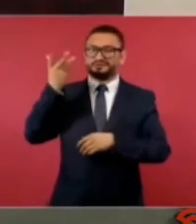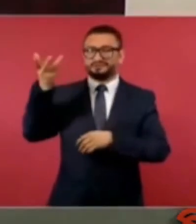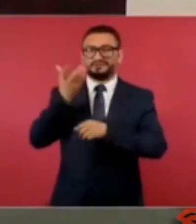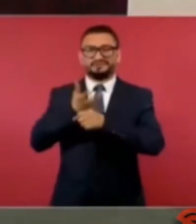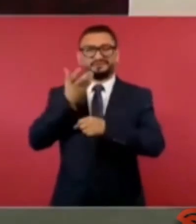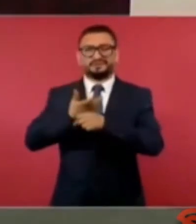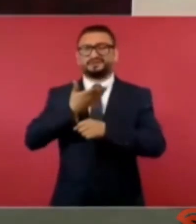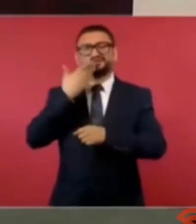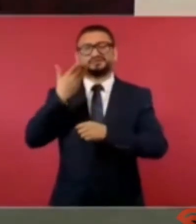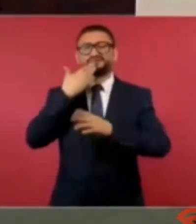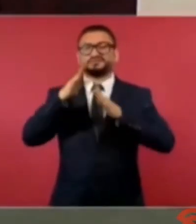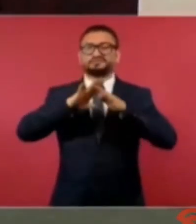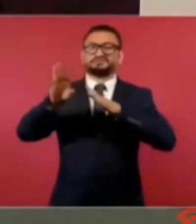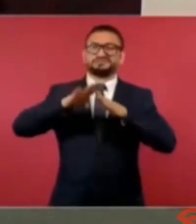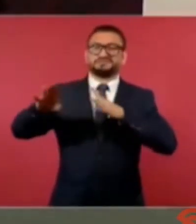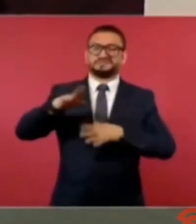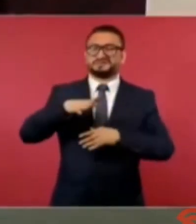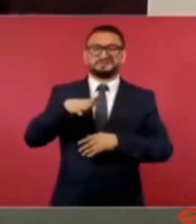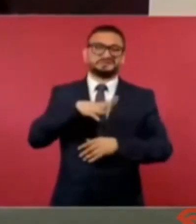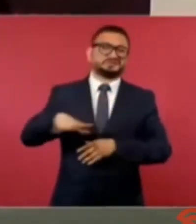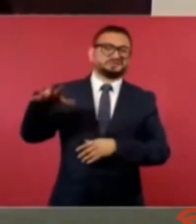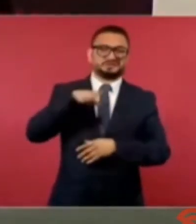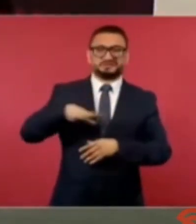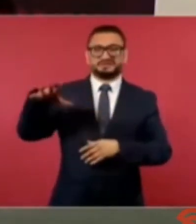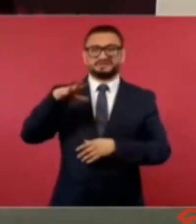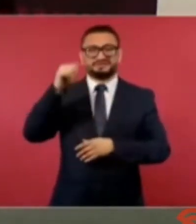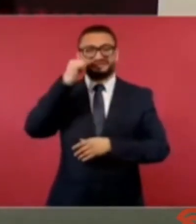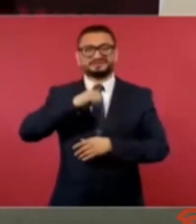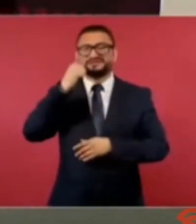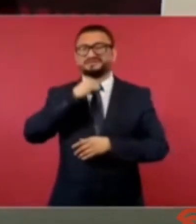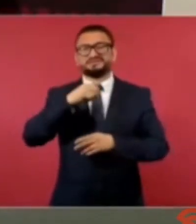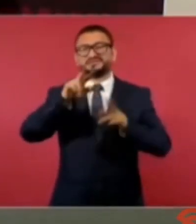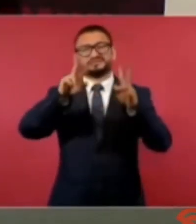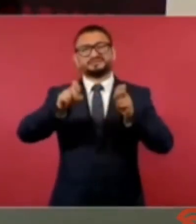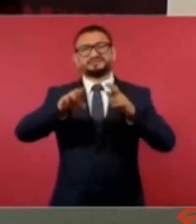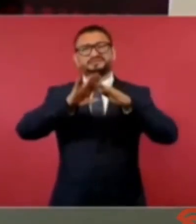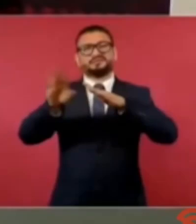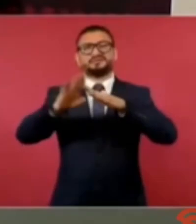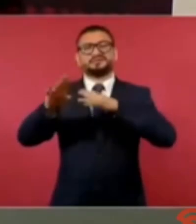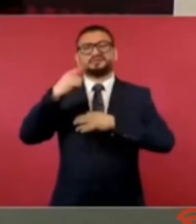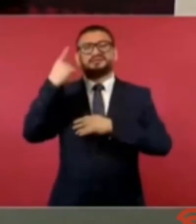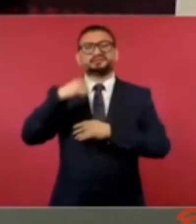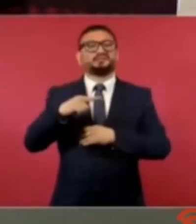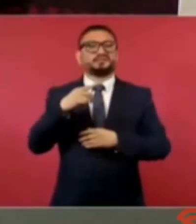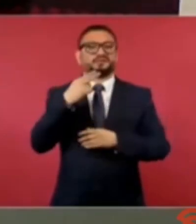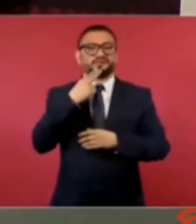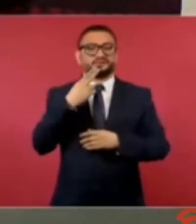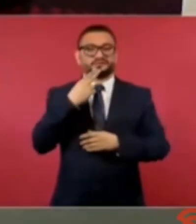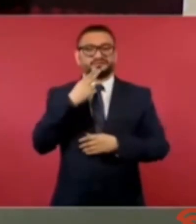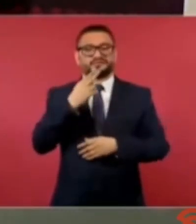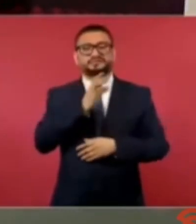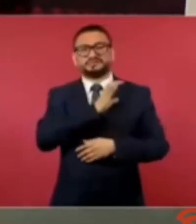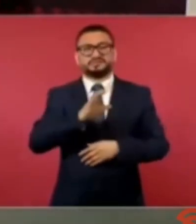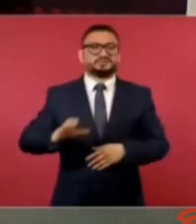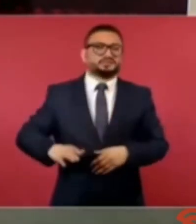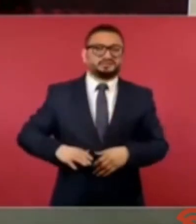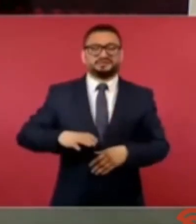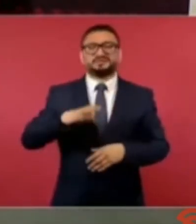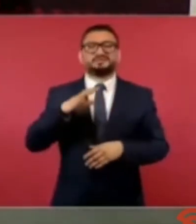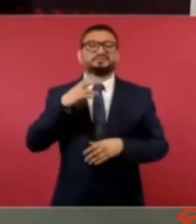Unidos usan el tema migratorio con propósitos electoreros,